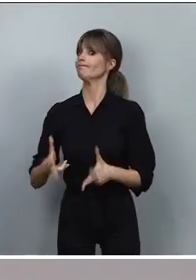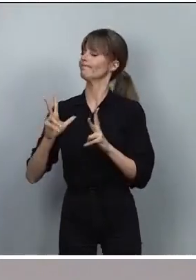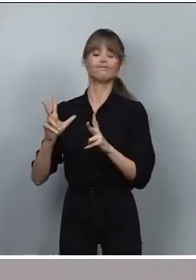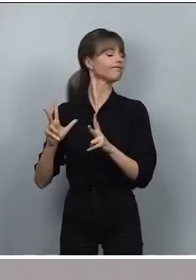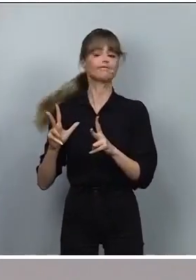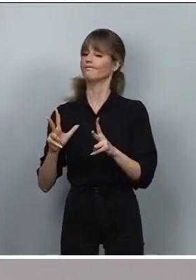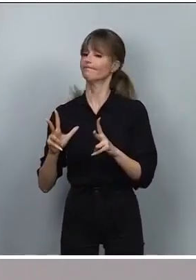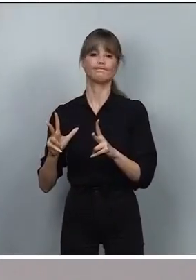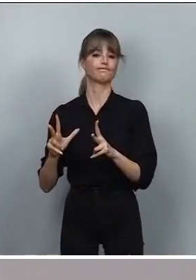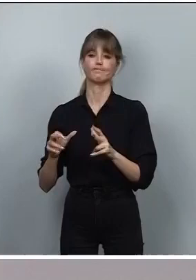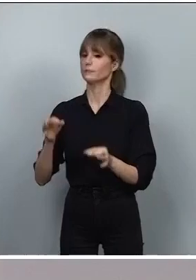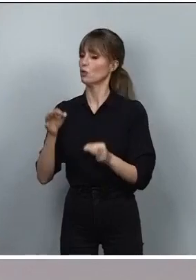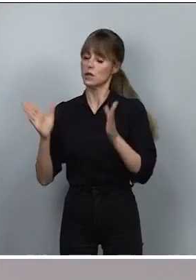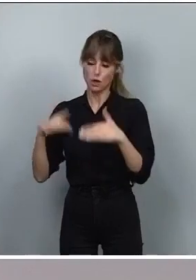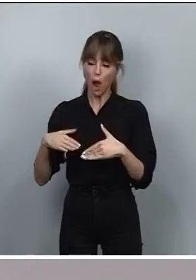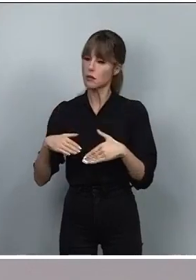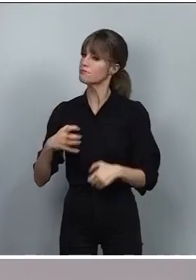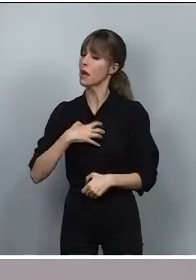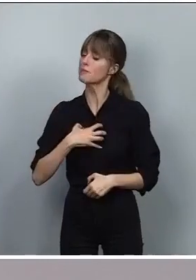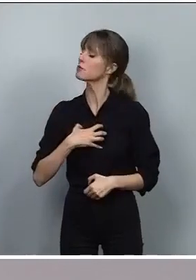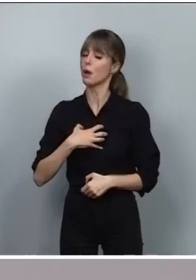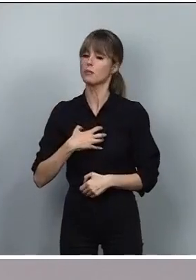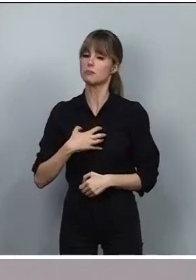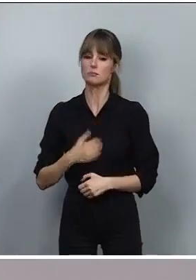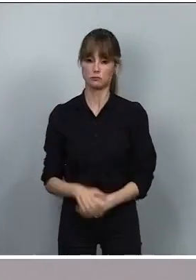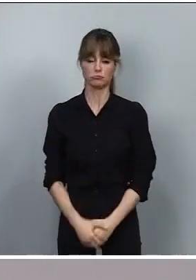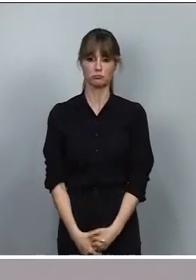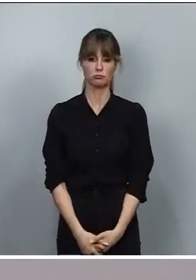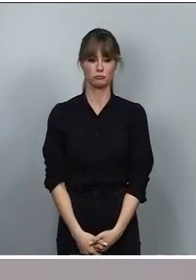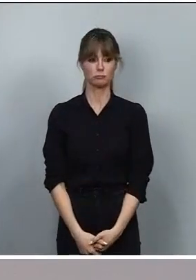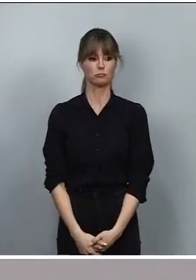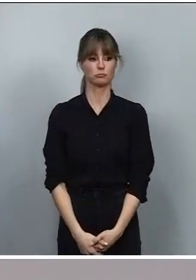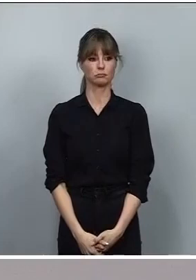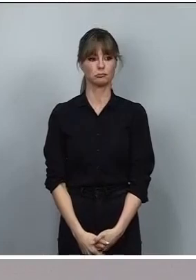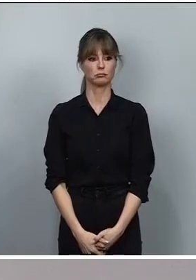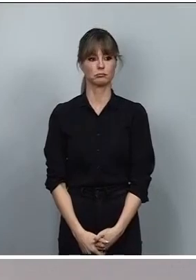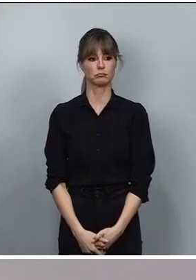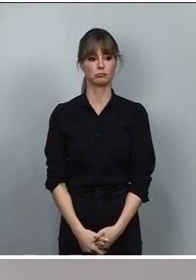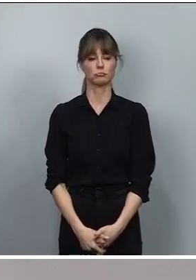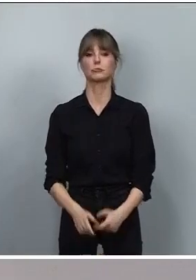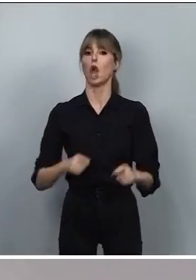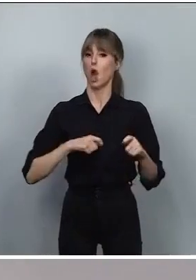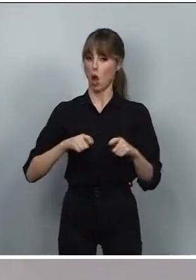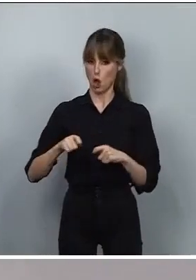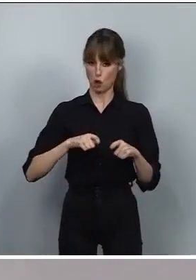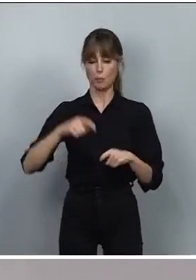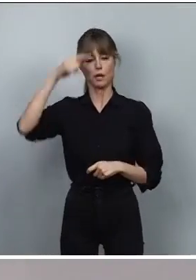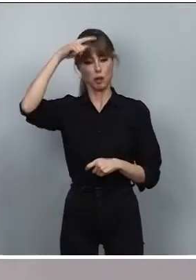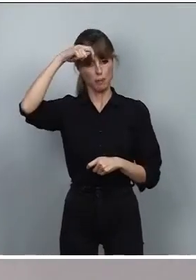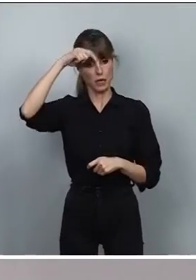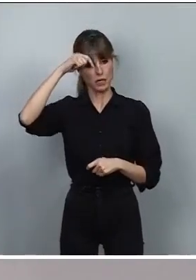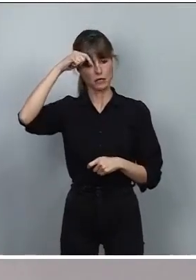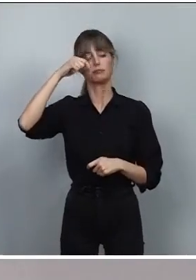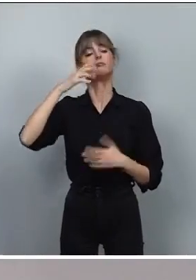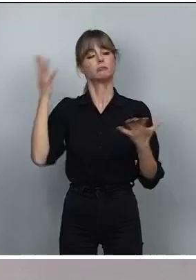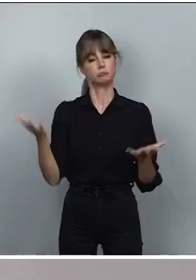esa injusticia tan flagrante y tan importante que se haría para revitalizar el comercio belillense que